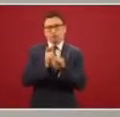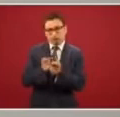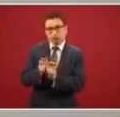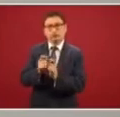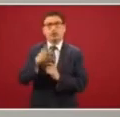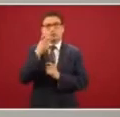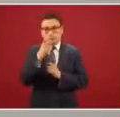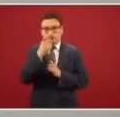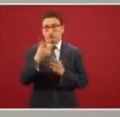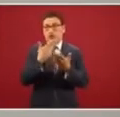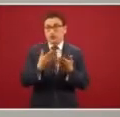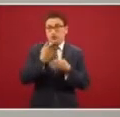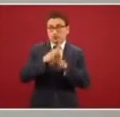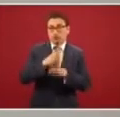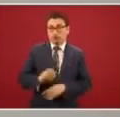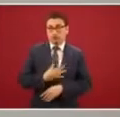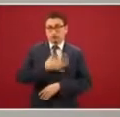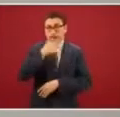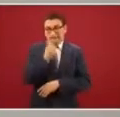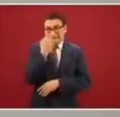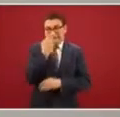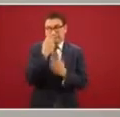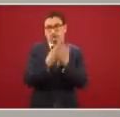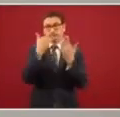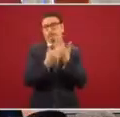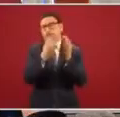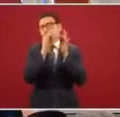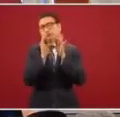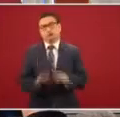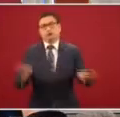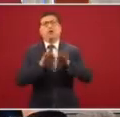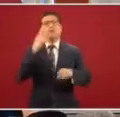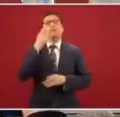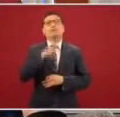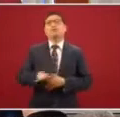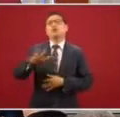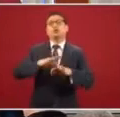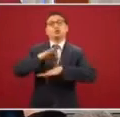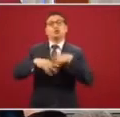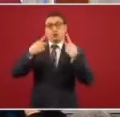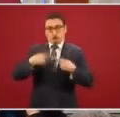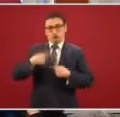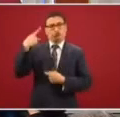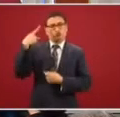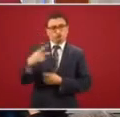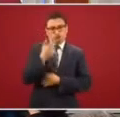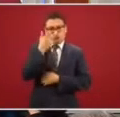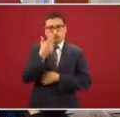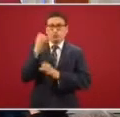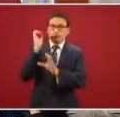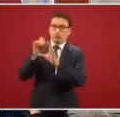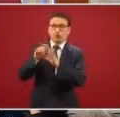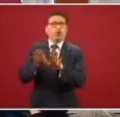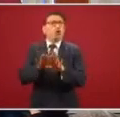Banco del Bienestar es un proyecto muy importante para que los beneficiarios tengan su dinero en una tarjeta